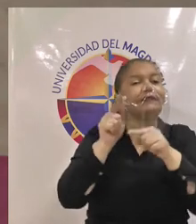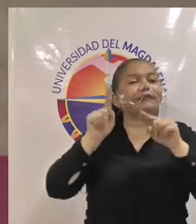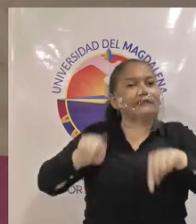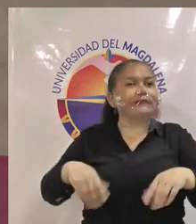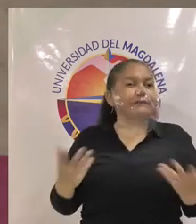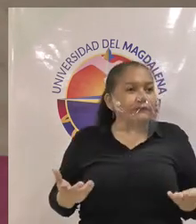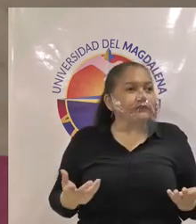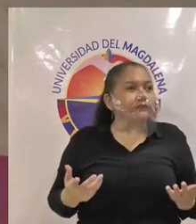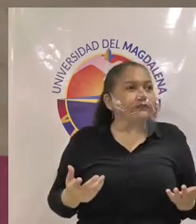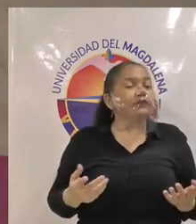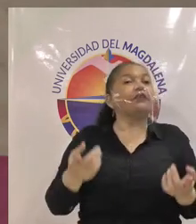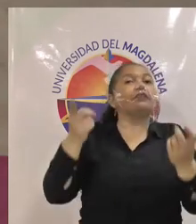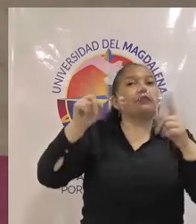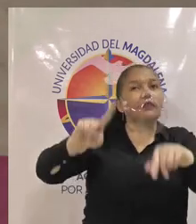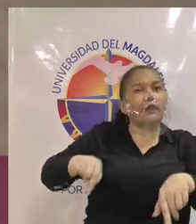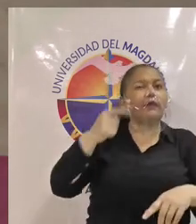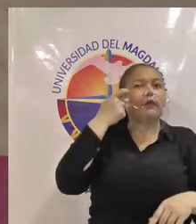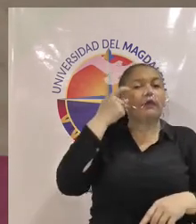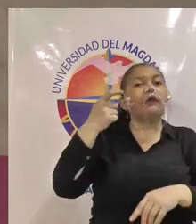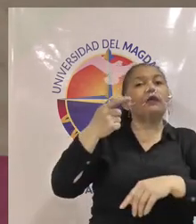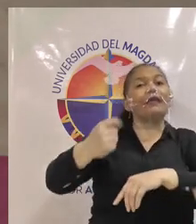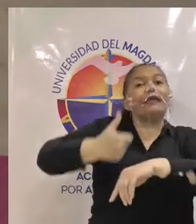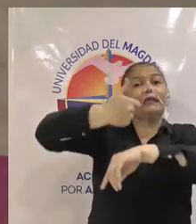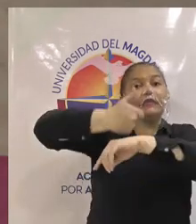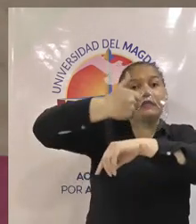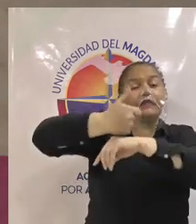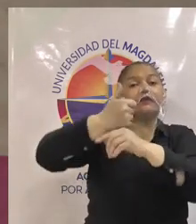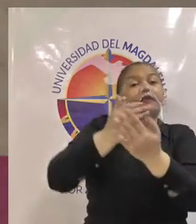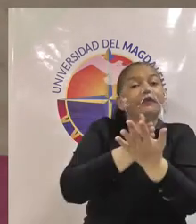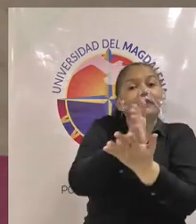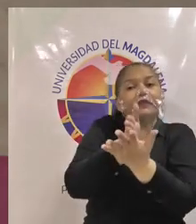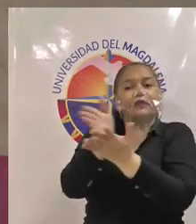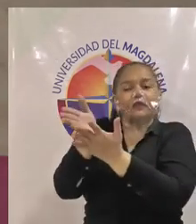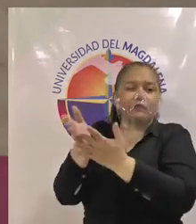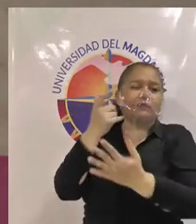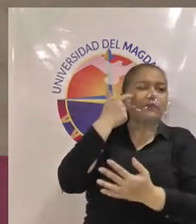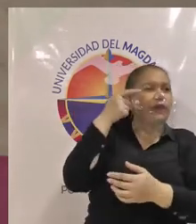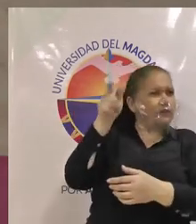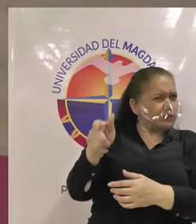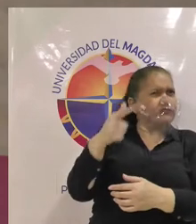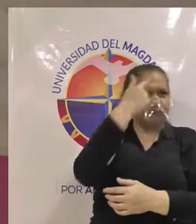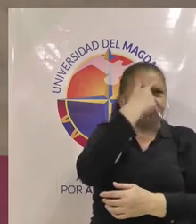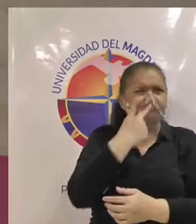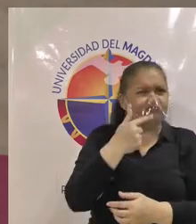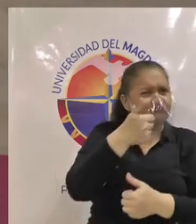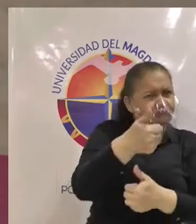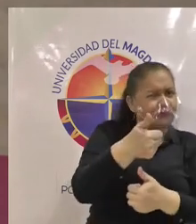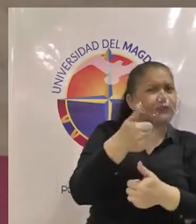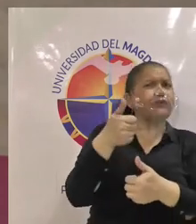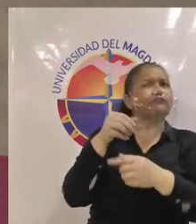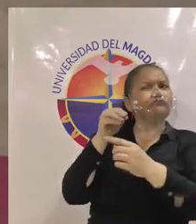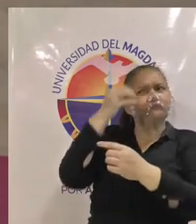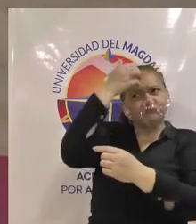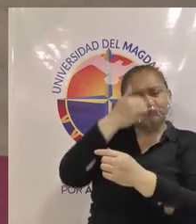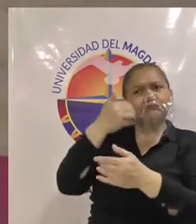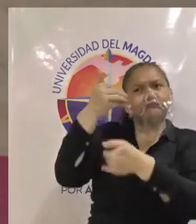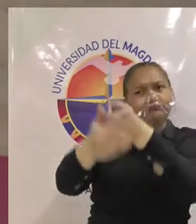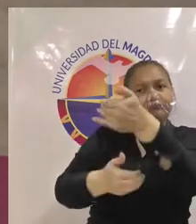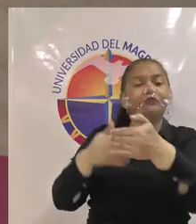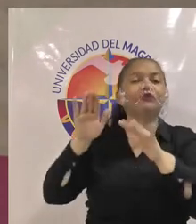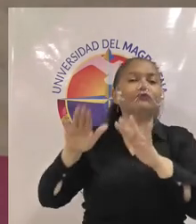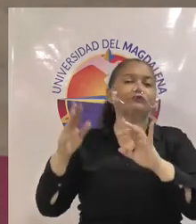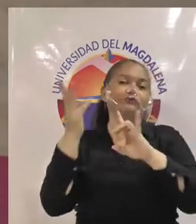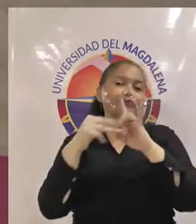se estén haciendo las gestiones necesarias para brindar que la universidad esté y se siga renovando su acreditación de alta calidad